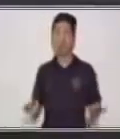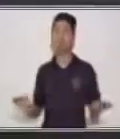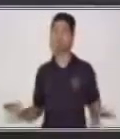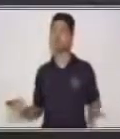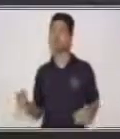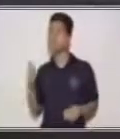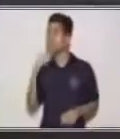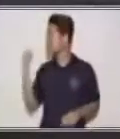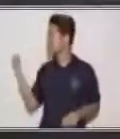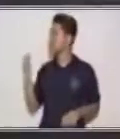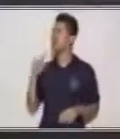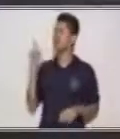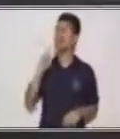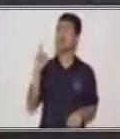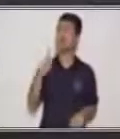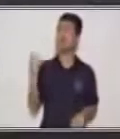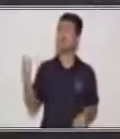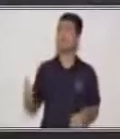están ellos?